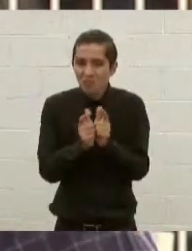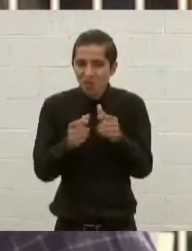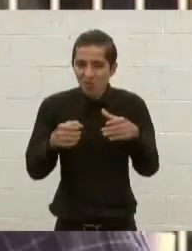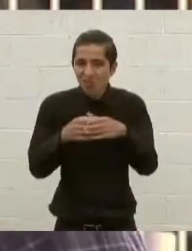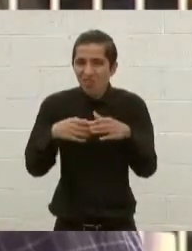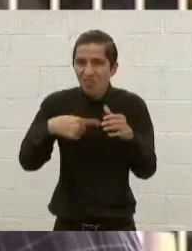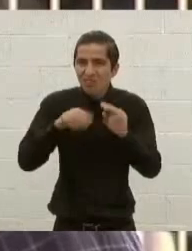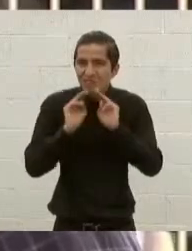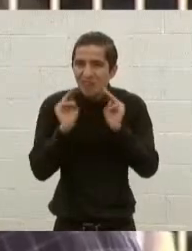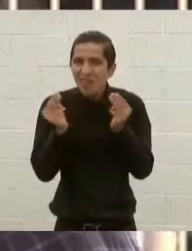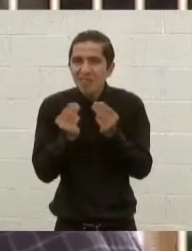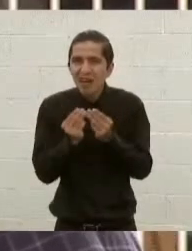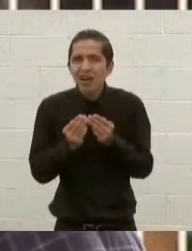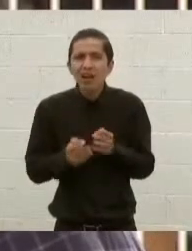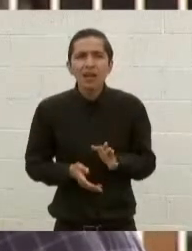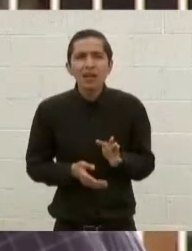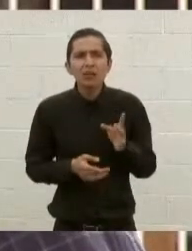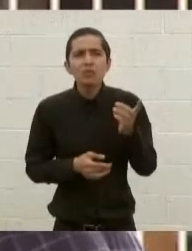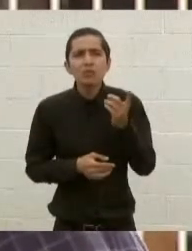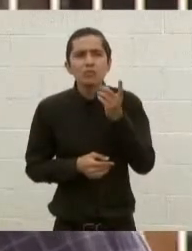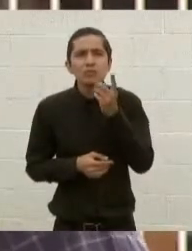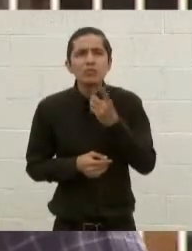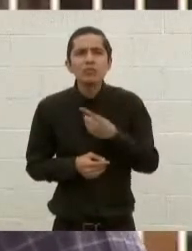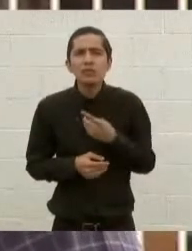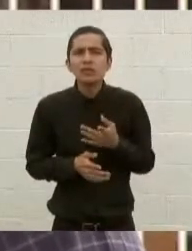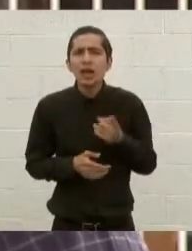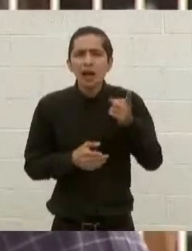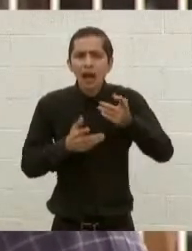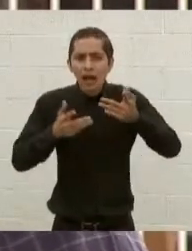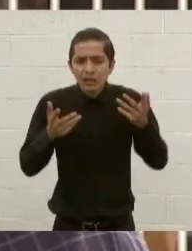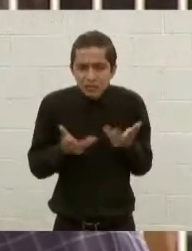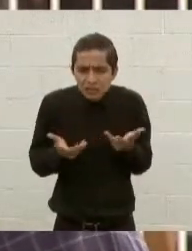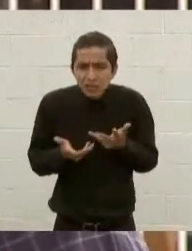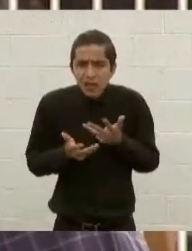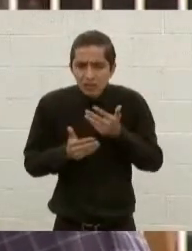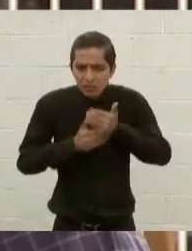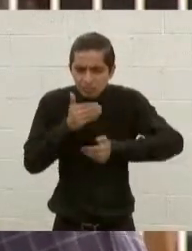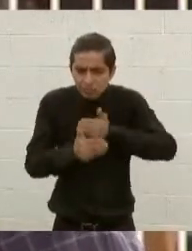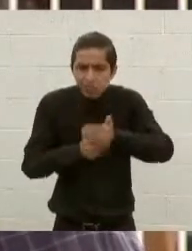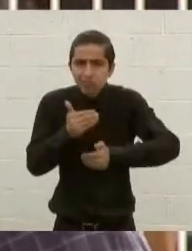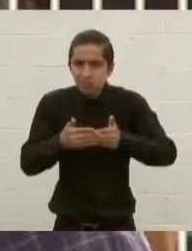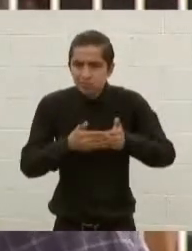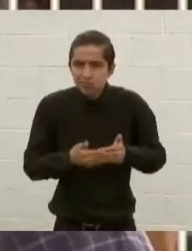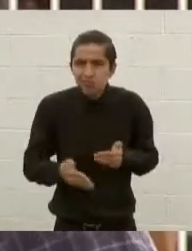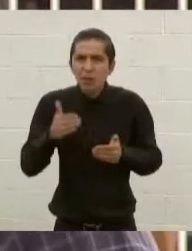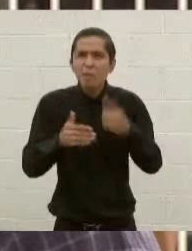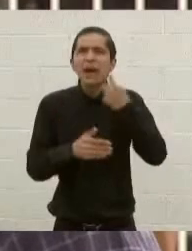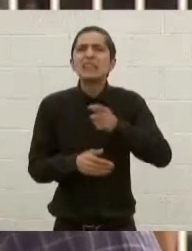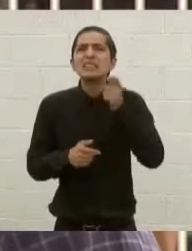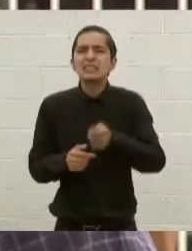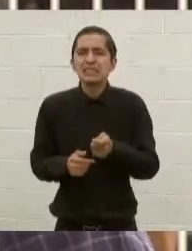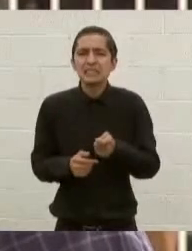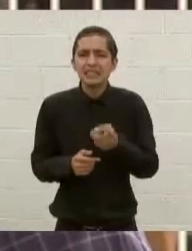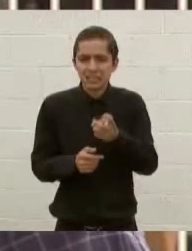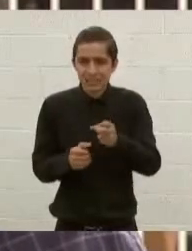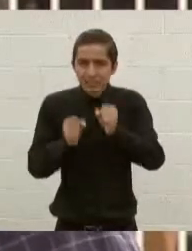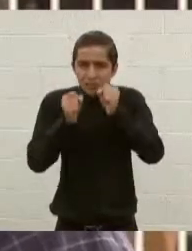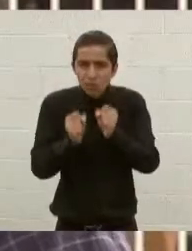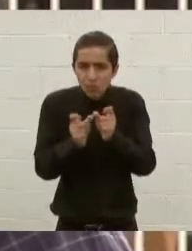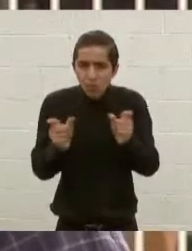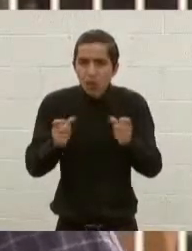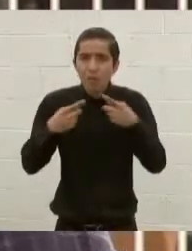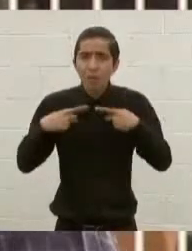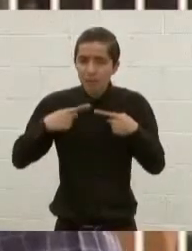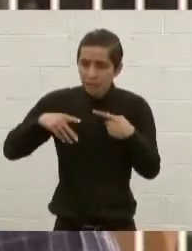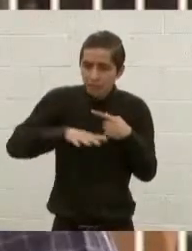yo le preguntaría qué estrategia estarían implementando pues para garantizar justamente la seguridad de